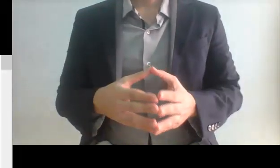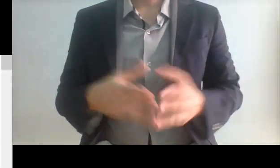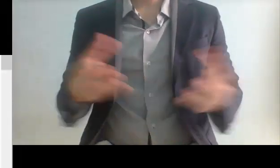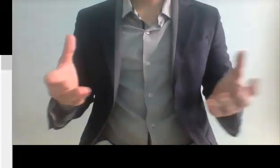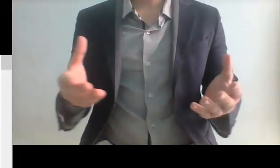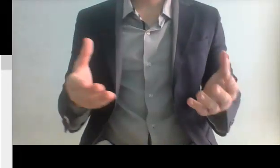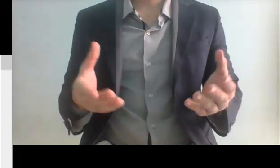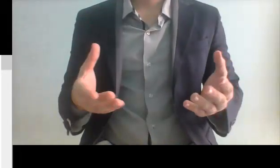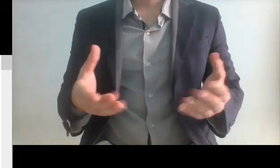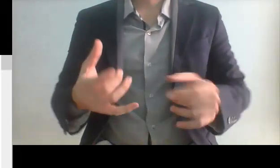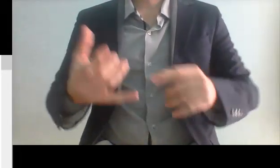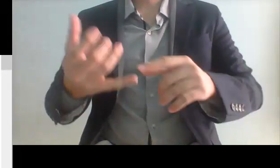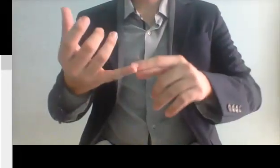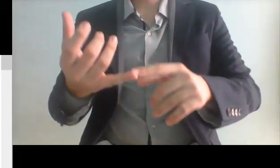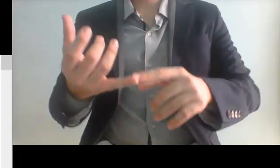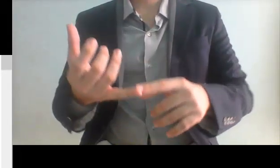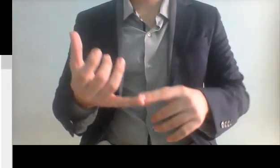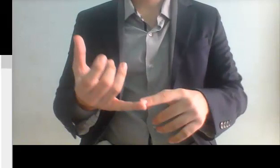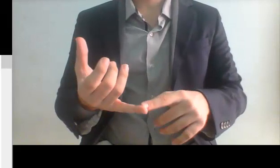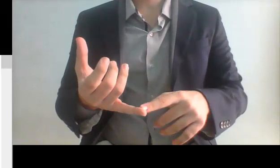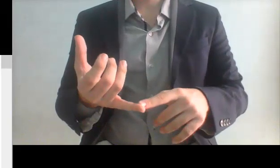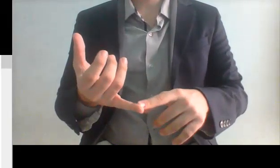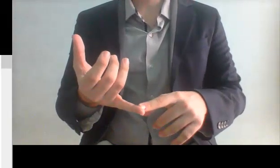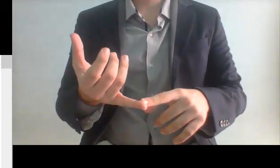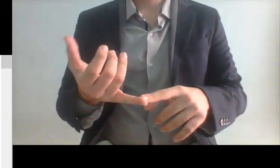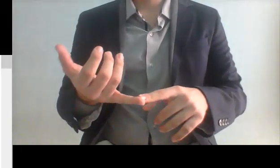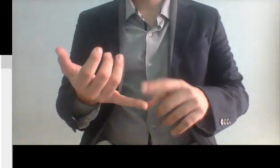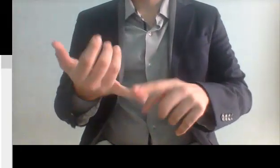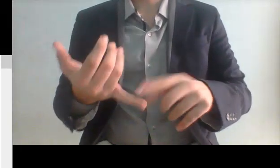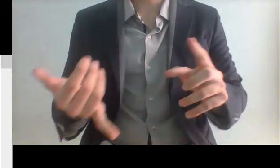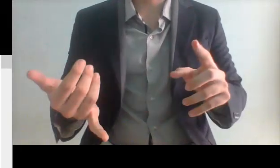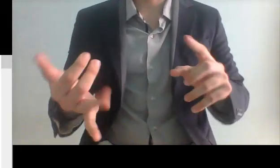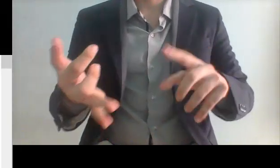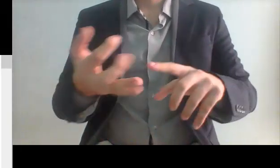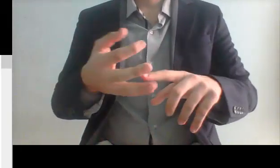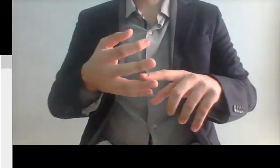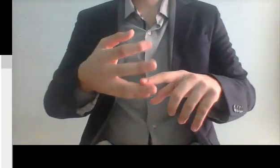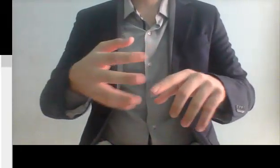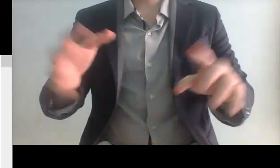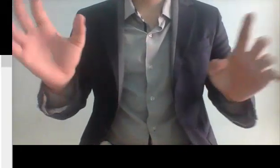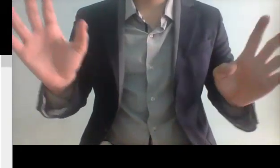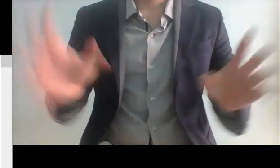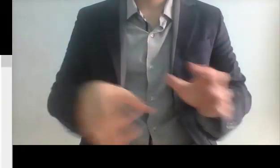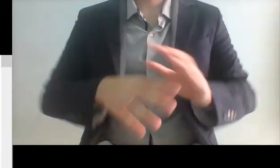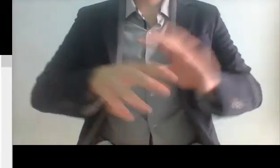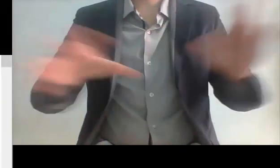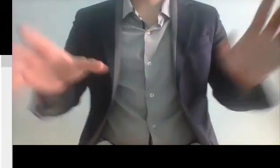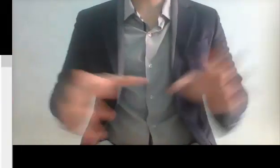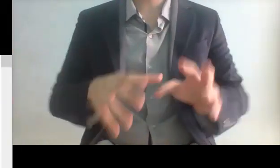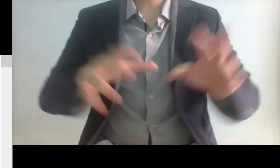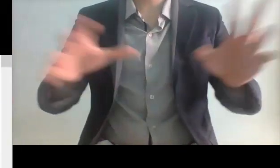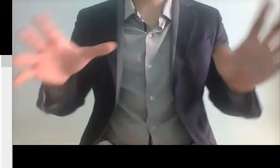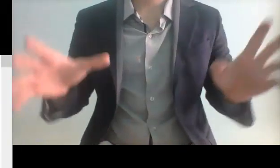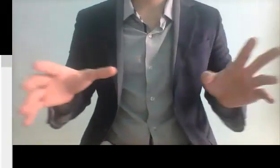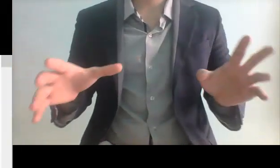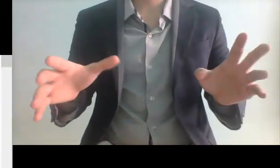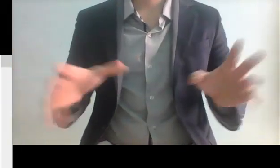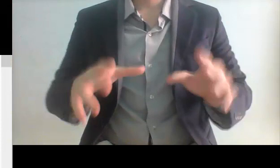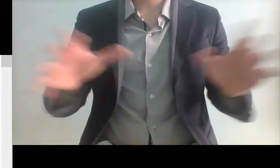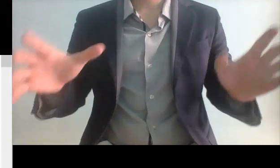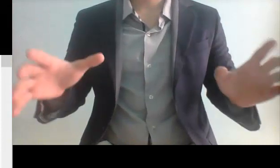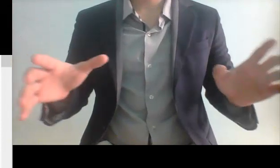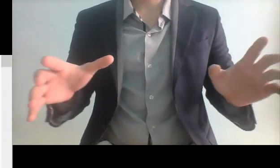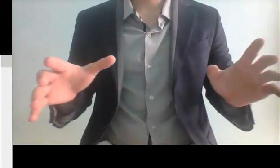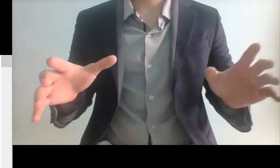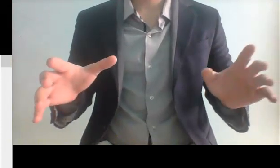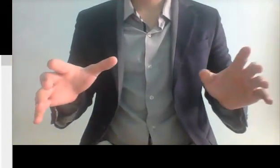¿qué están ocurriendo? compran ahorita intelectuales vendidos como Krause, como ETC es más todos los medios de comunicación